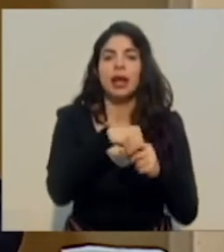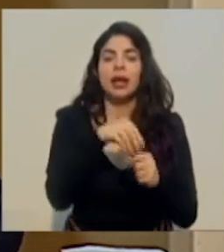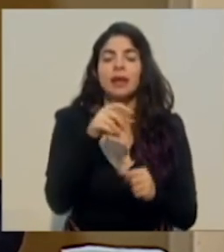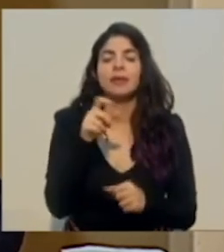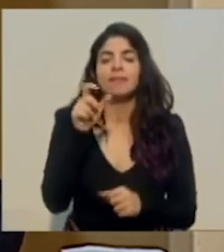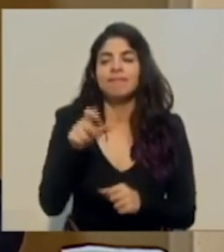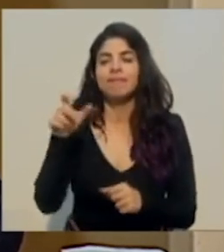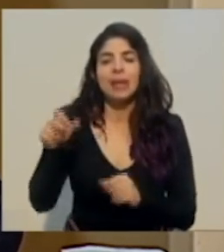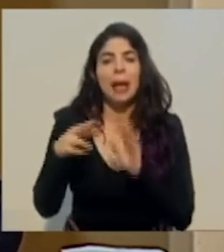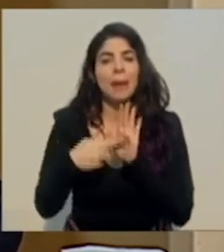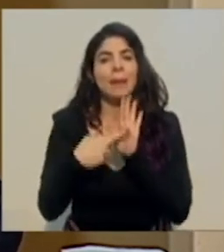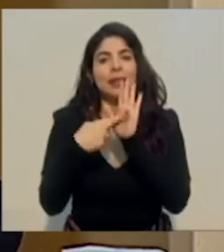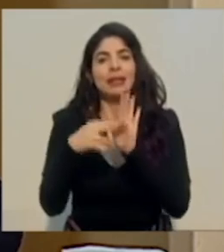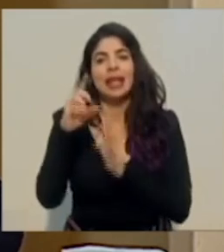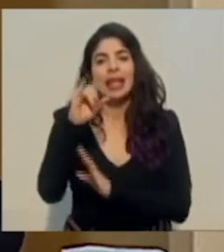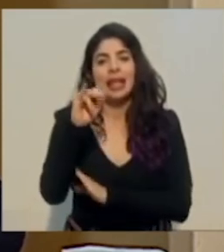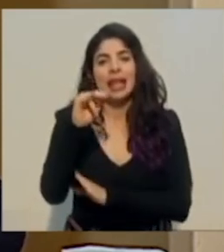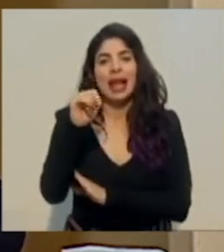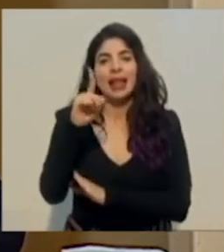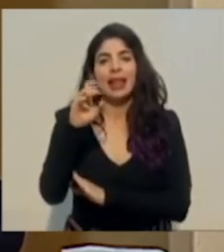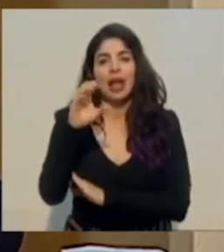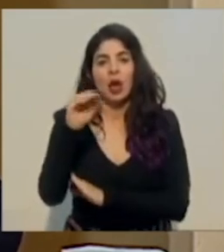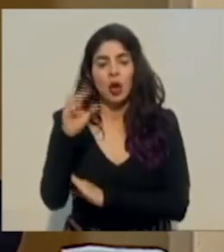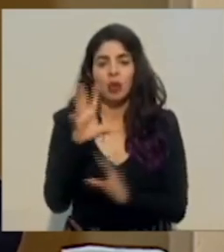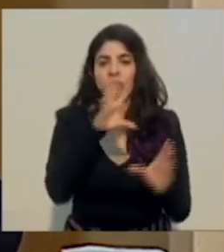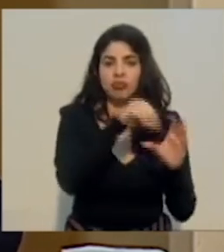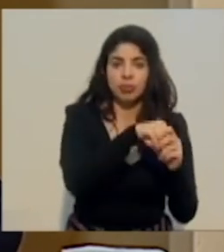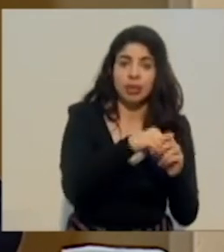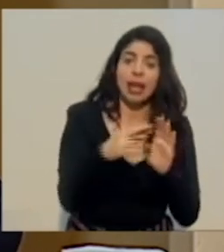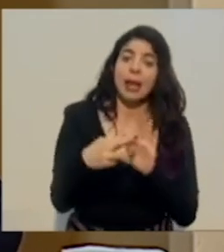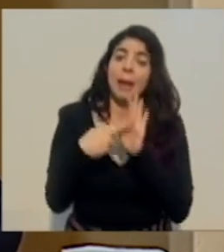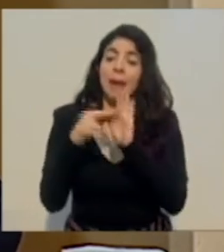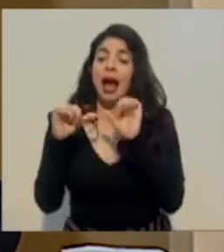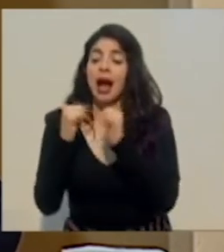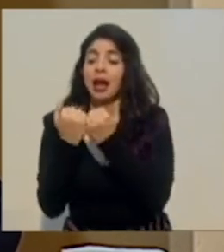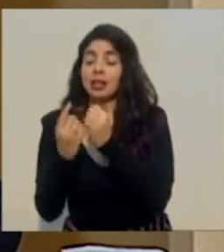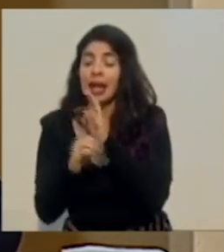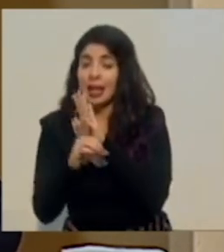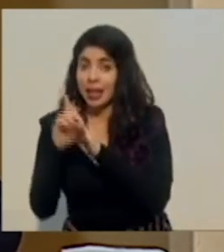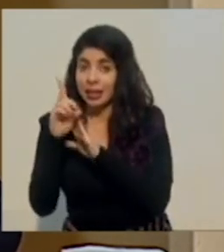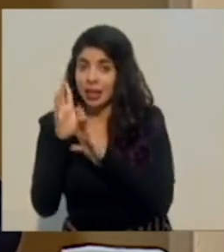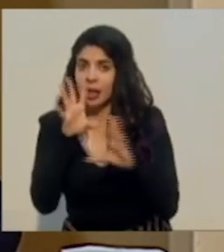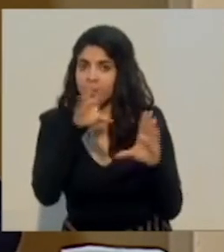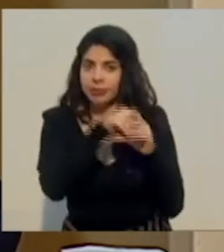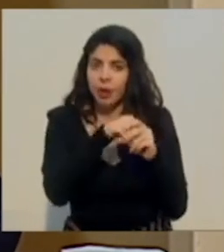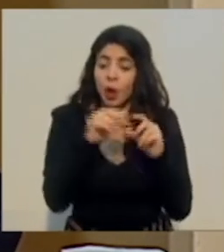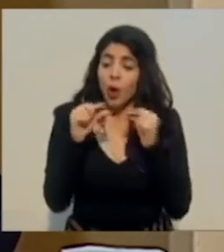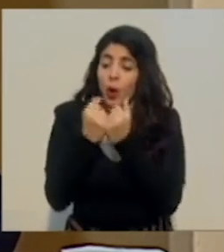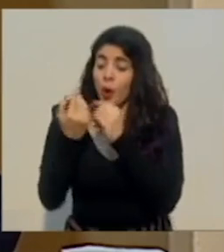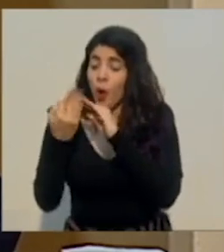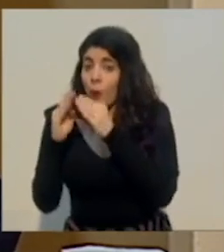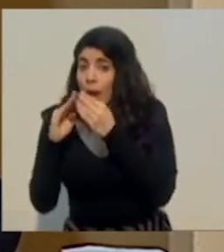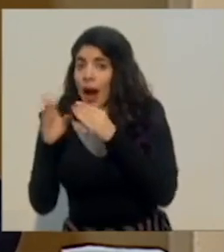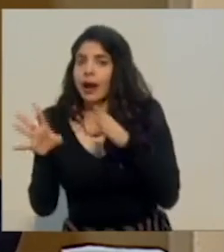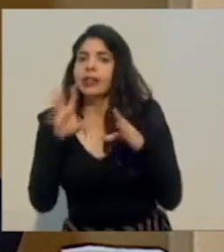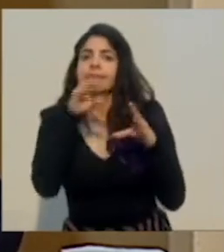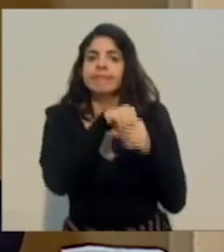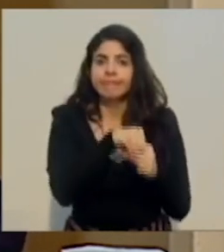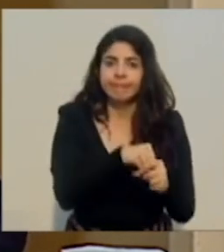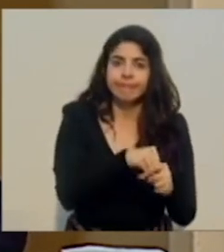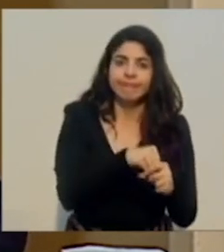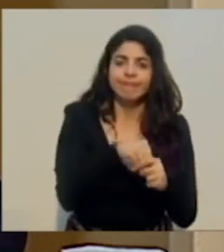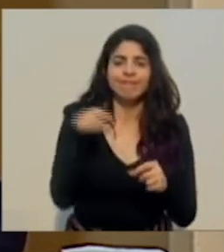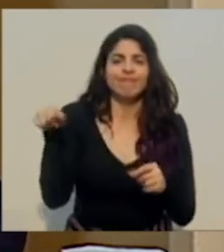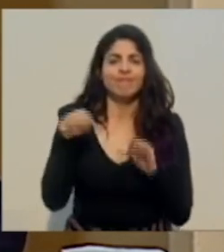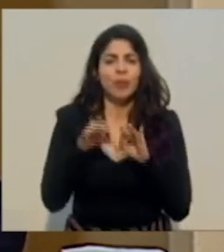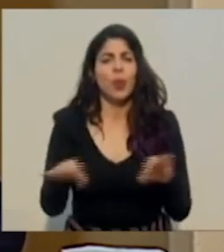representantes de las asociaciones de desarrollo y de grupos comunitarios organizados, como elementos importantísimos para tratar de